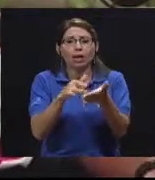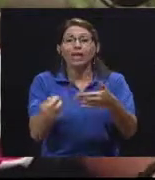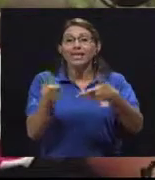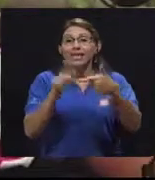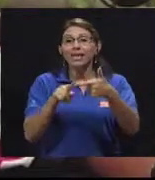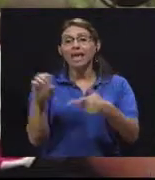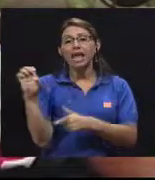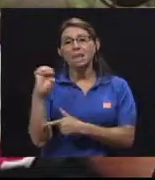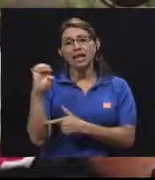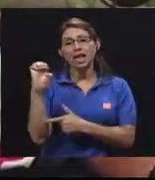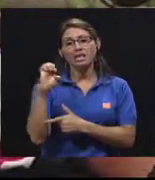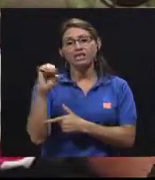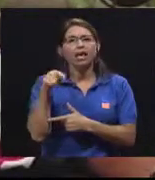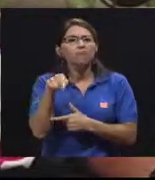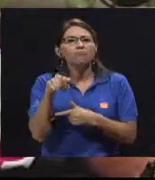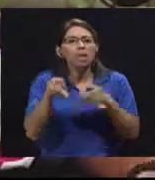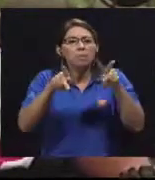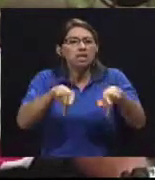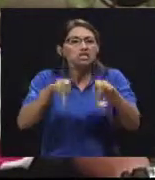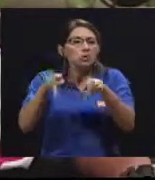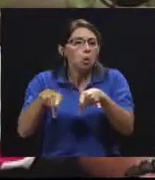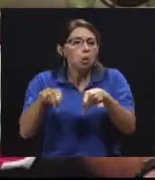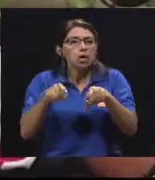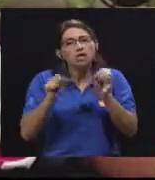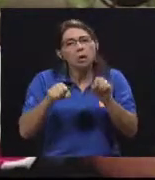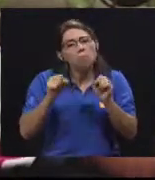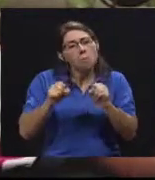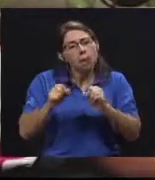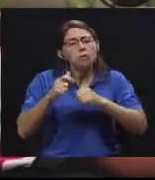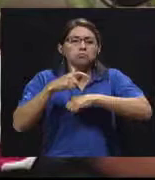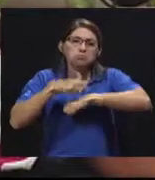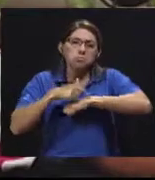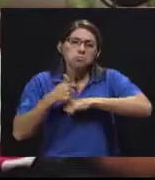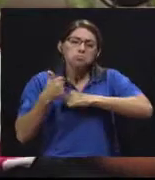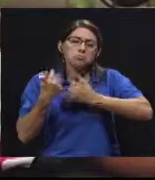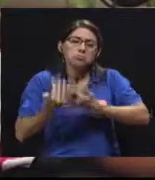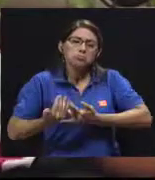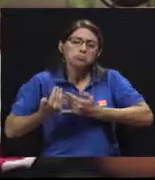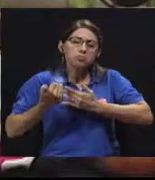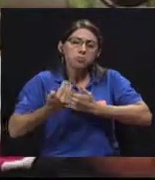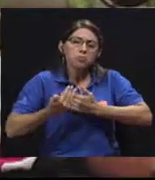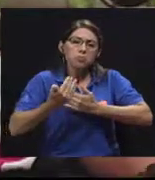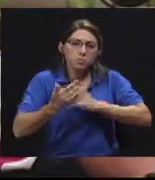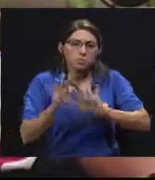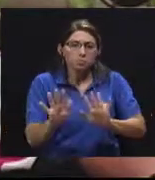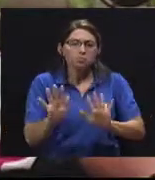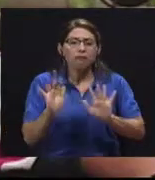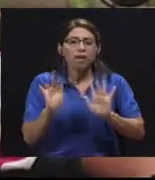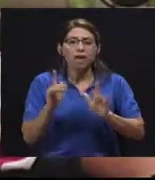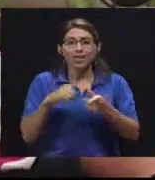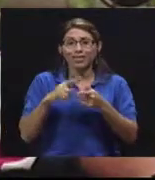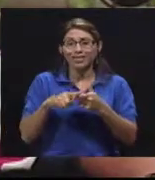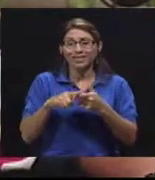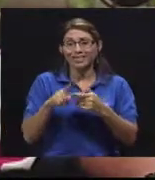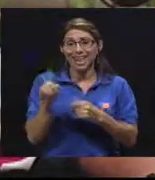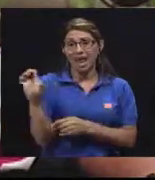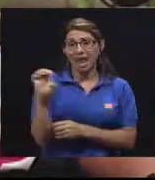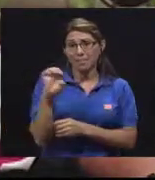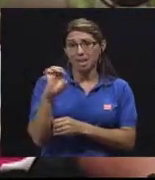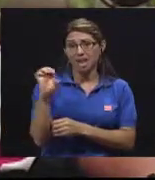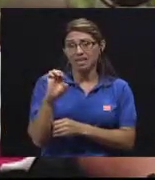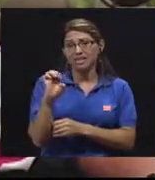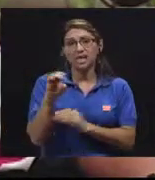personas o pacientes que pueden dar cierto tiempo de espera, un compás de espera. Entonces,